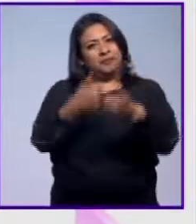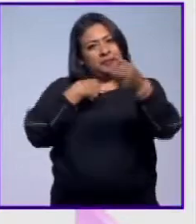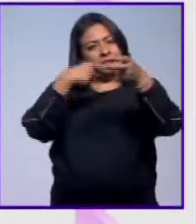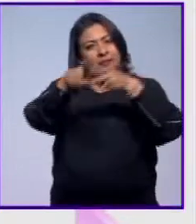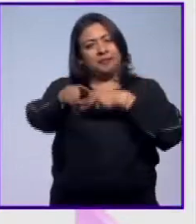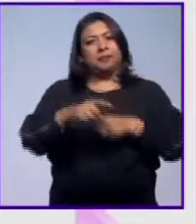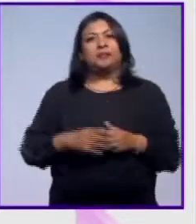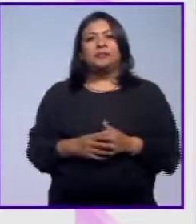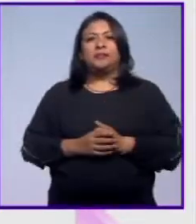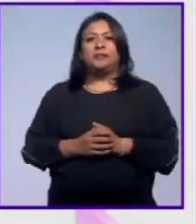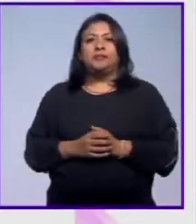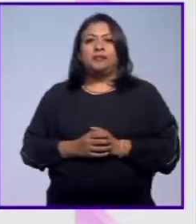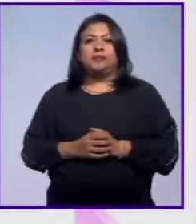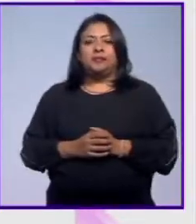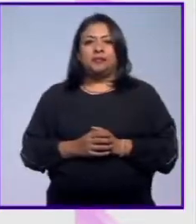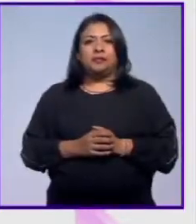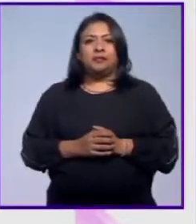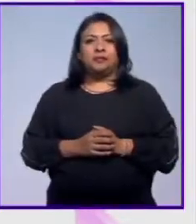Comenzamos.